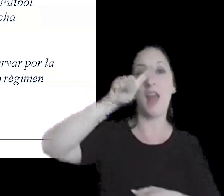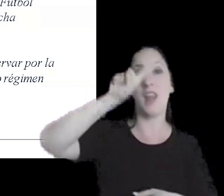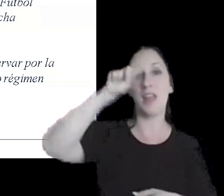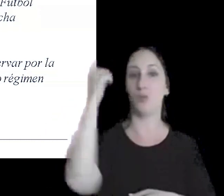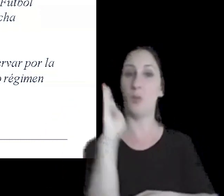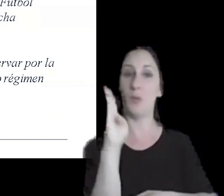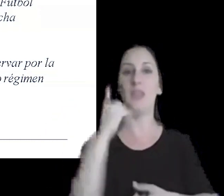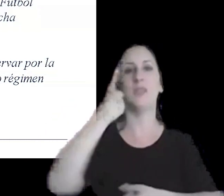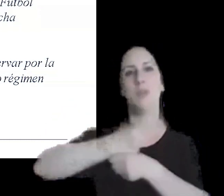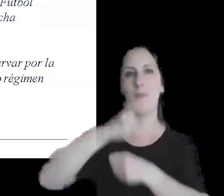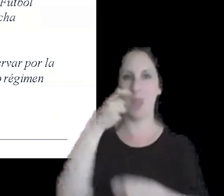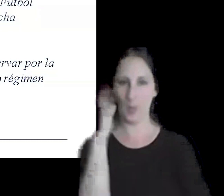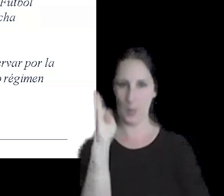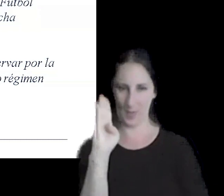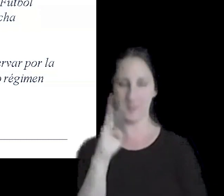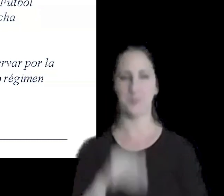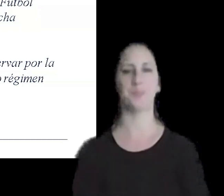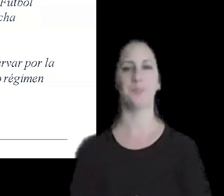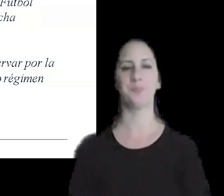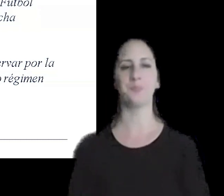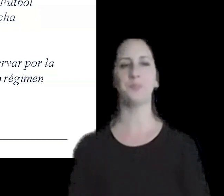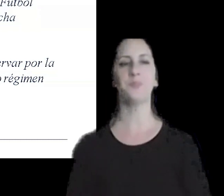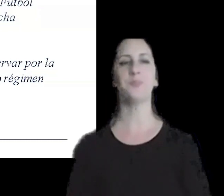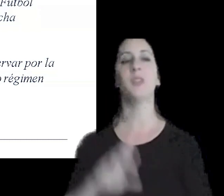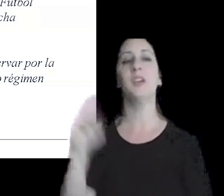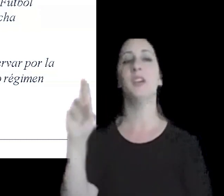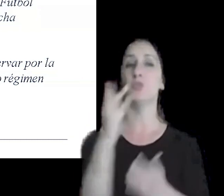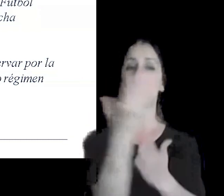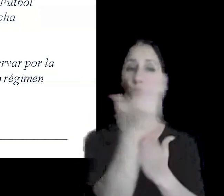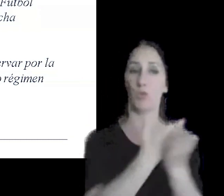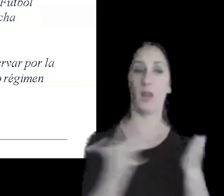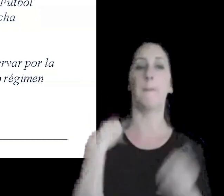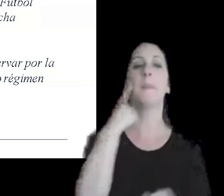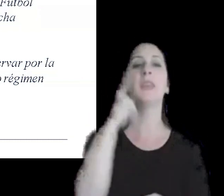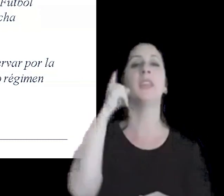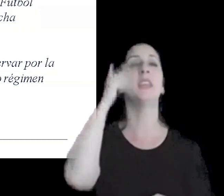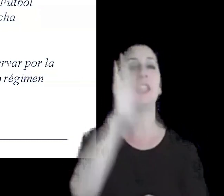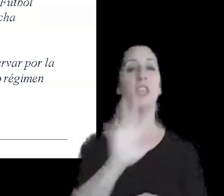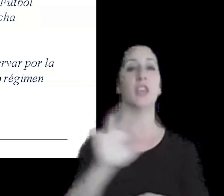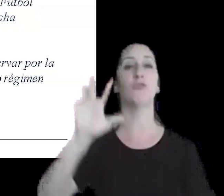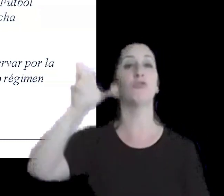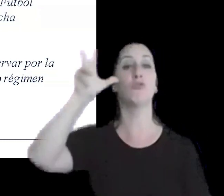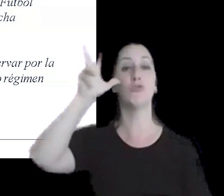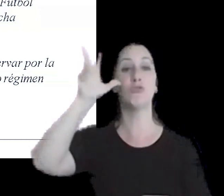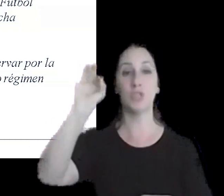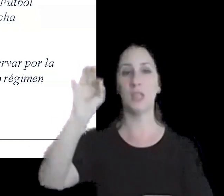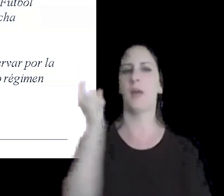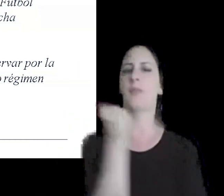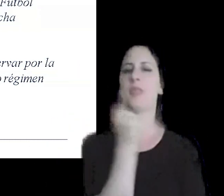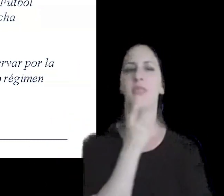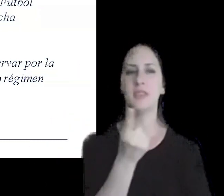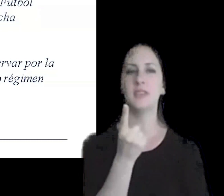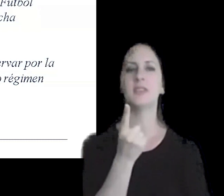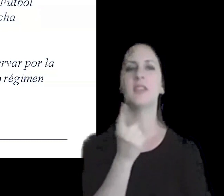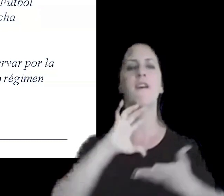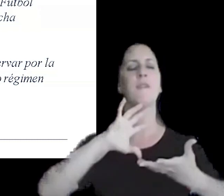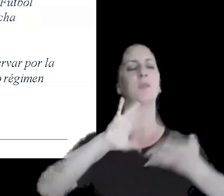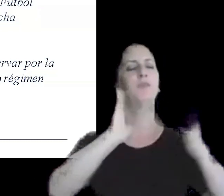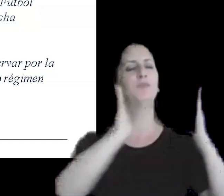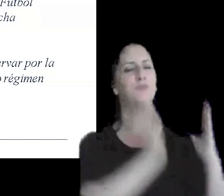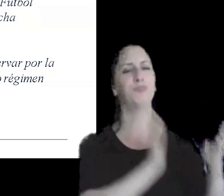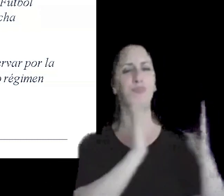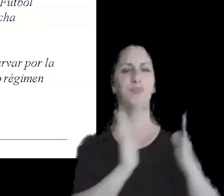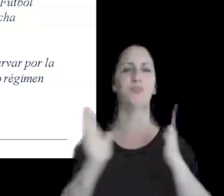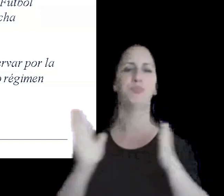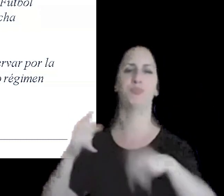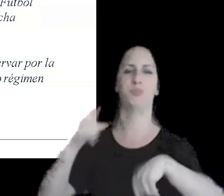y primera B la resolución general 1580 dispuso las formalidades plazos